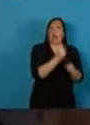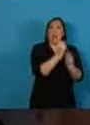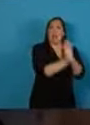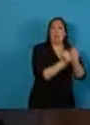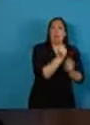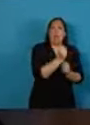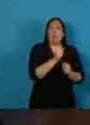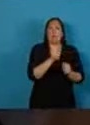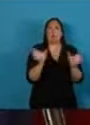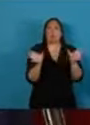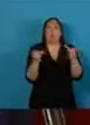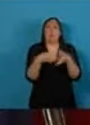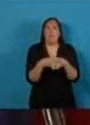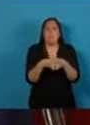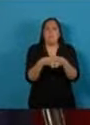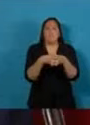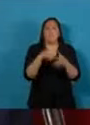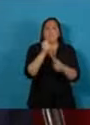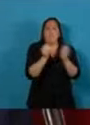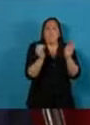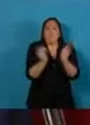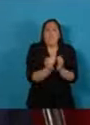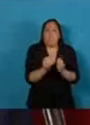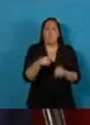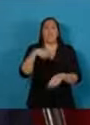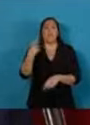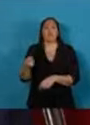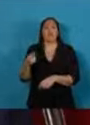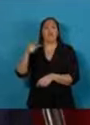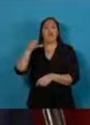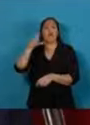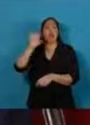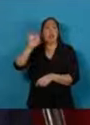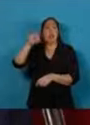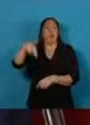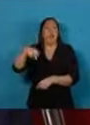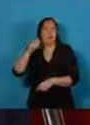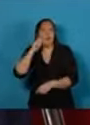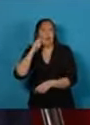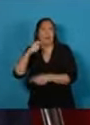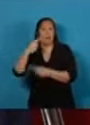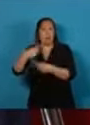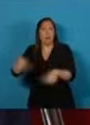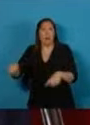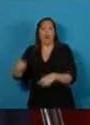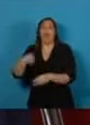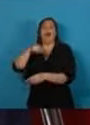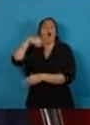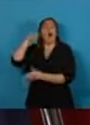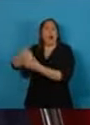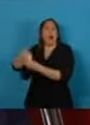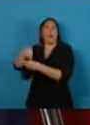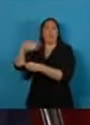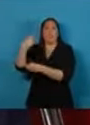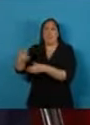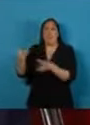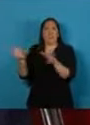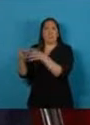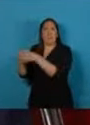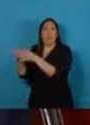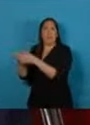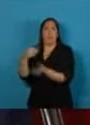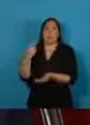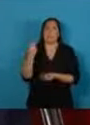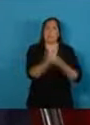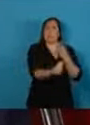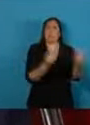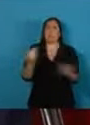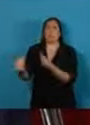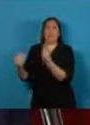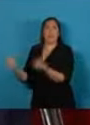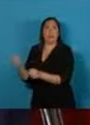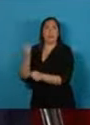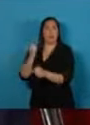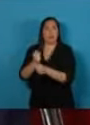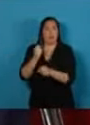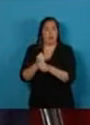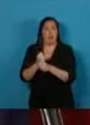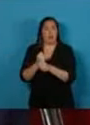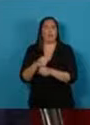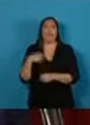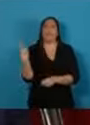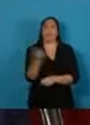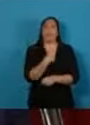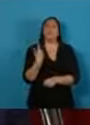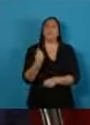organizaciones sociales y de la economía popular y la agricultura familiar. La idea de un nuevo contrato de ciudadanía